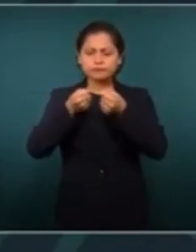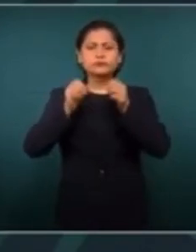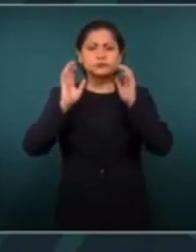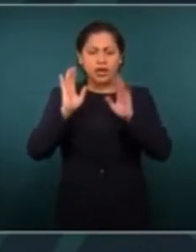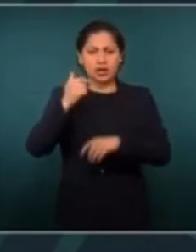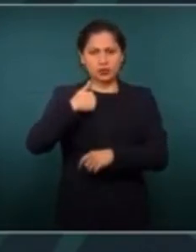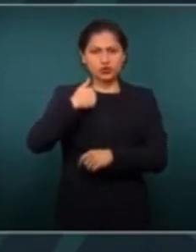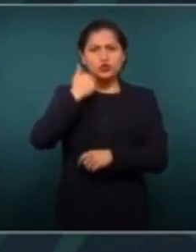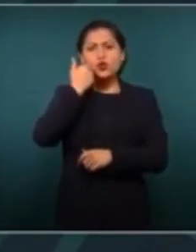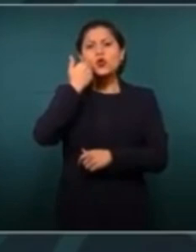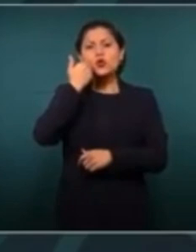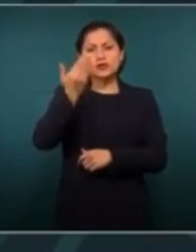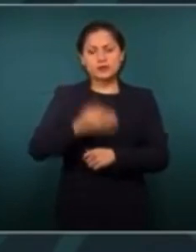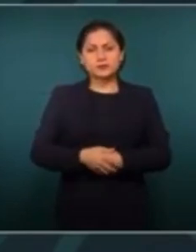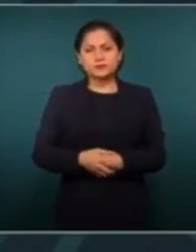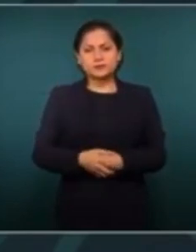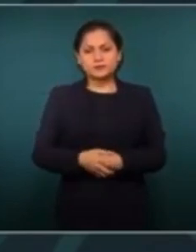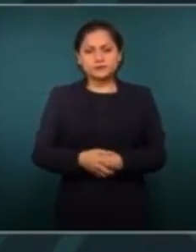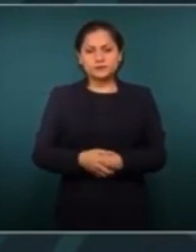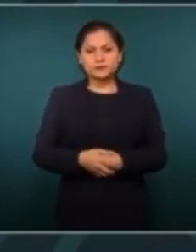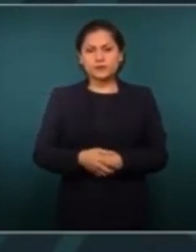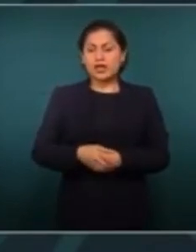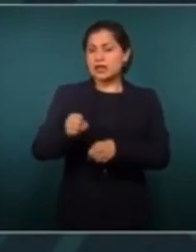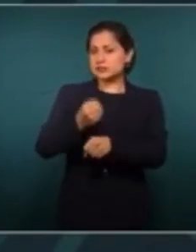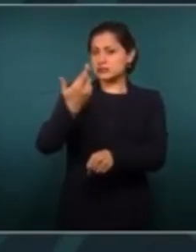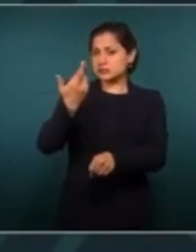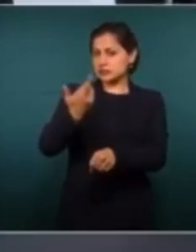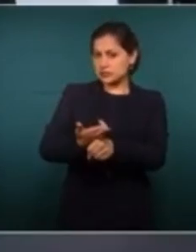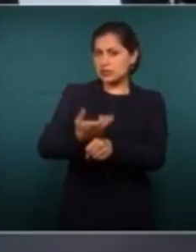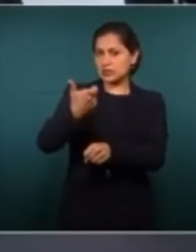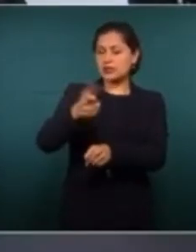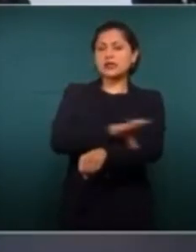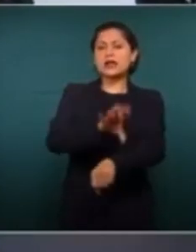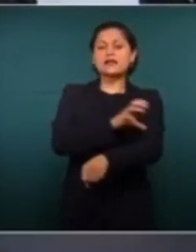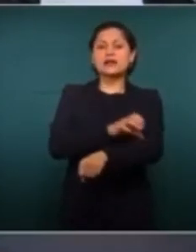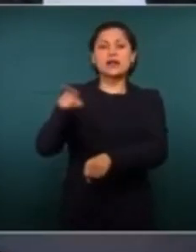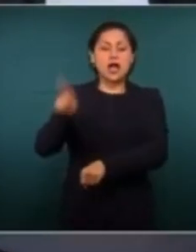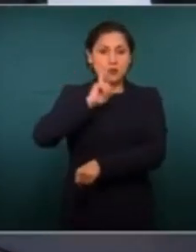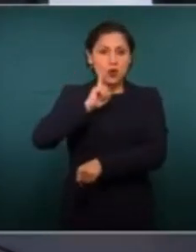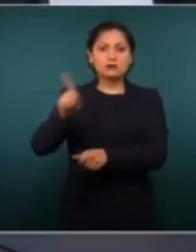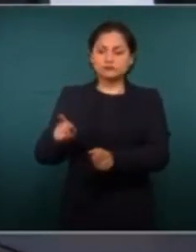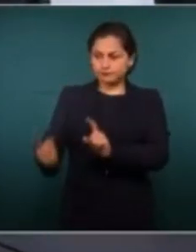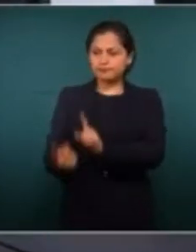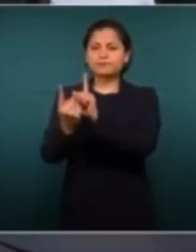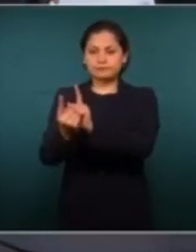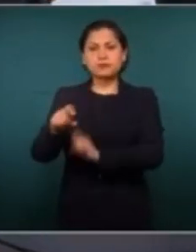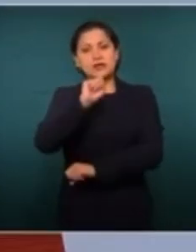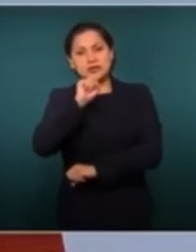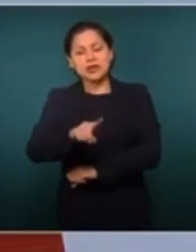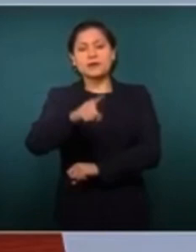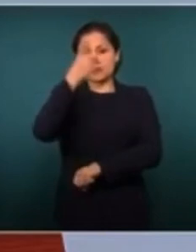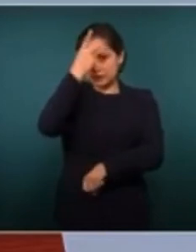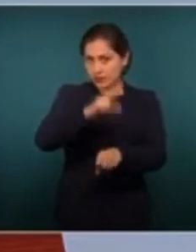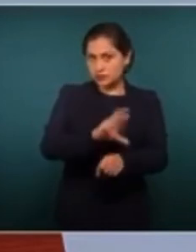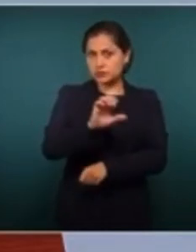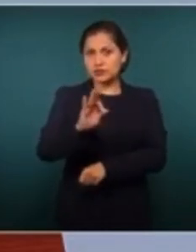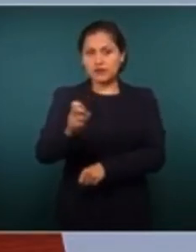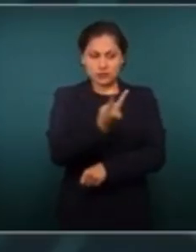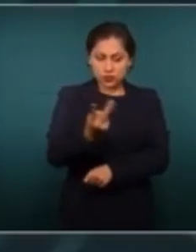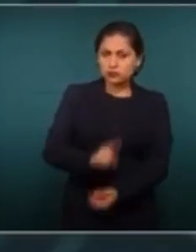los atienda la secretaria de Energía y el director de la Comisión Federal de Electricidad. Pero ya, basta.